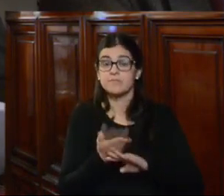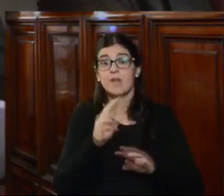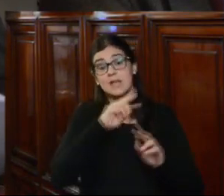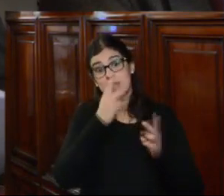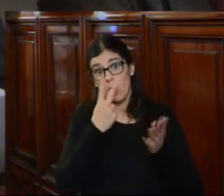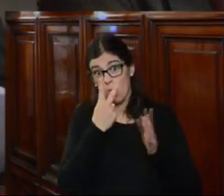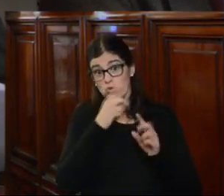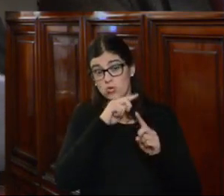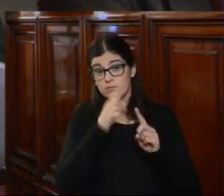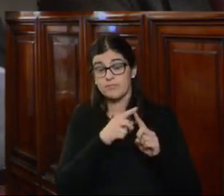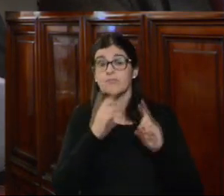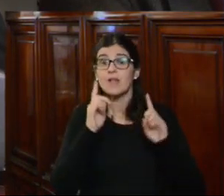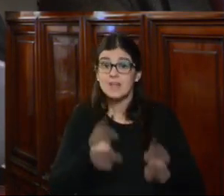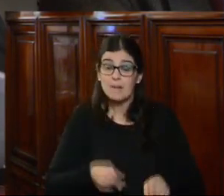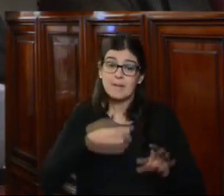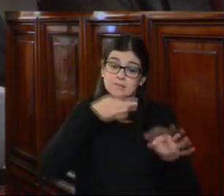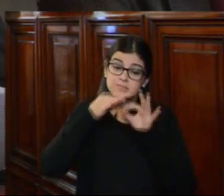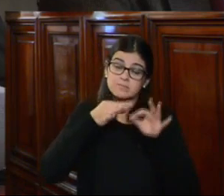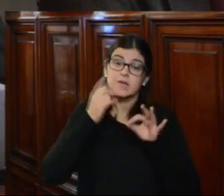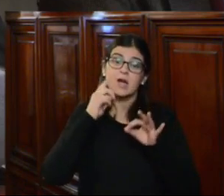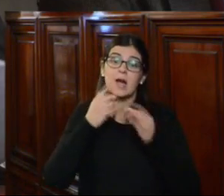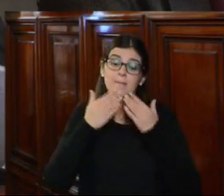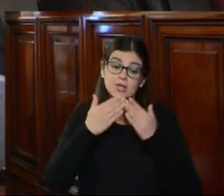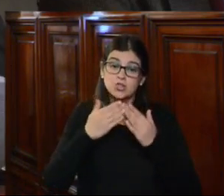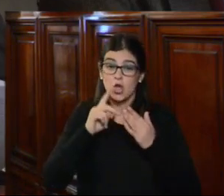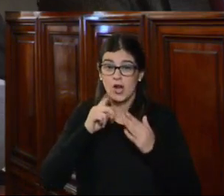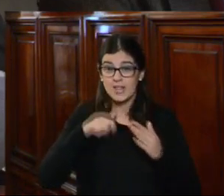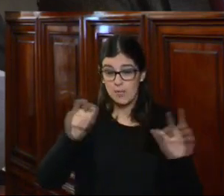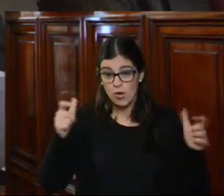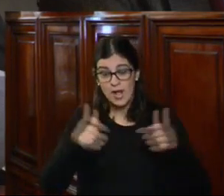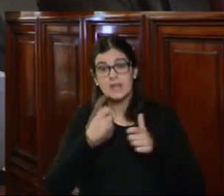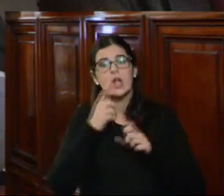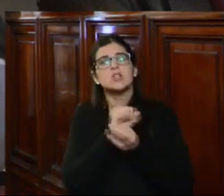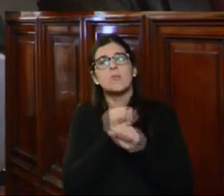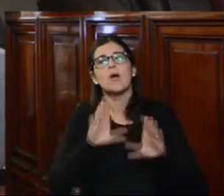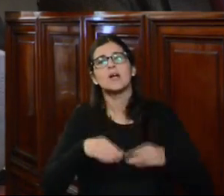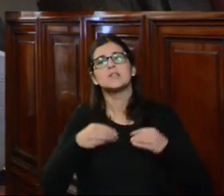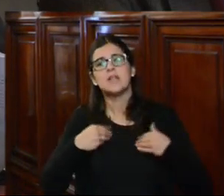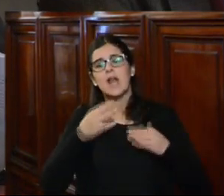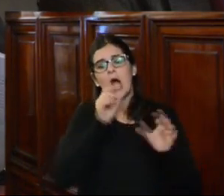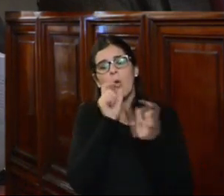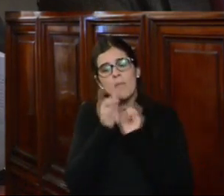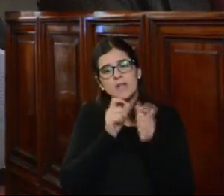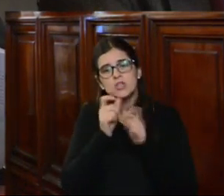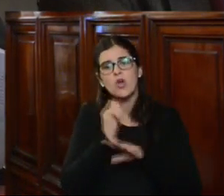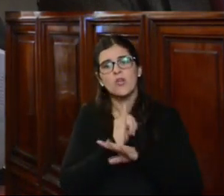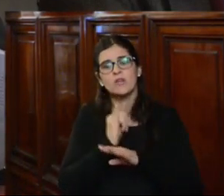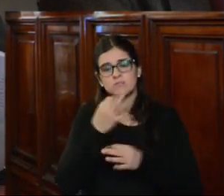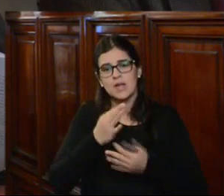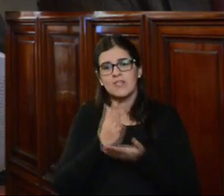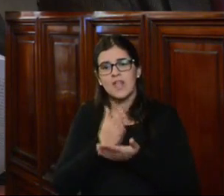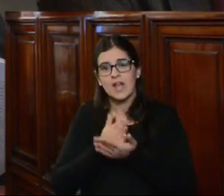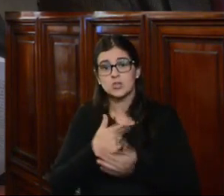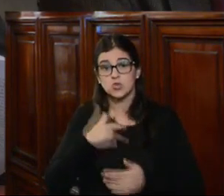lugar, y acá cito textualmente, el Tribunal de Apelaciones sostiene que no se puede aceptar la argumentación de la institución de derechos humanos